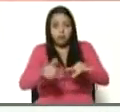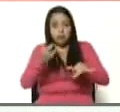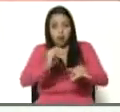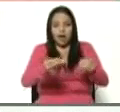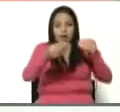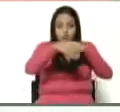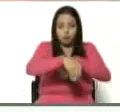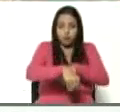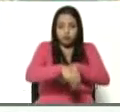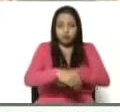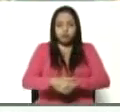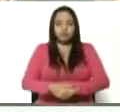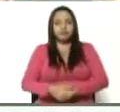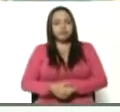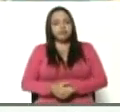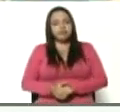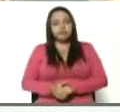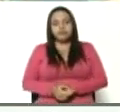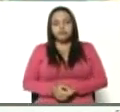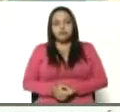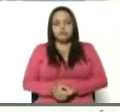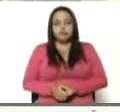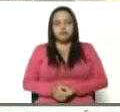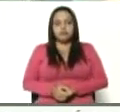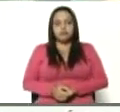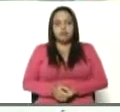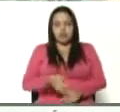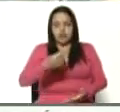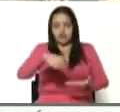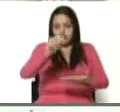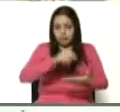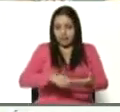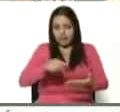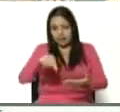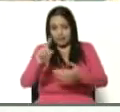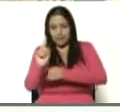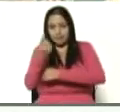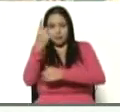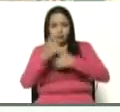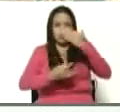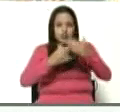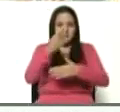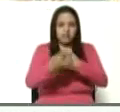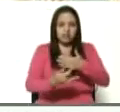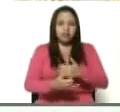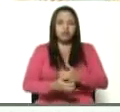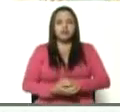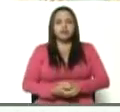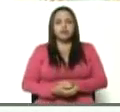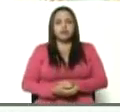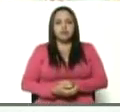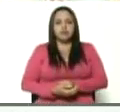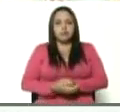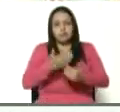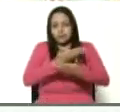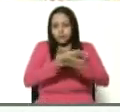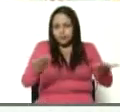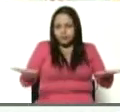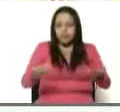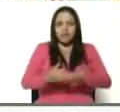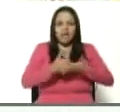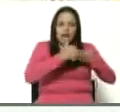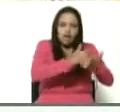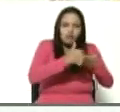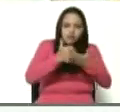acuerdo en firmar este primer proyecto para brindar asistencia